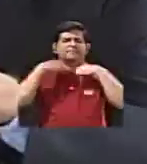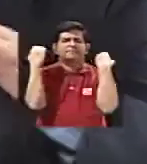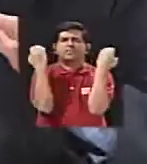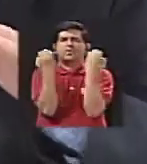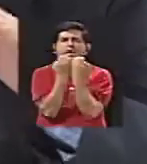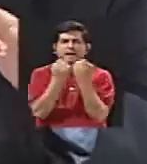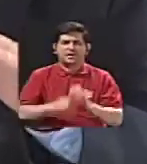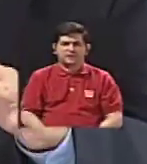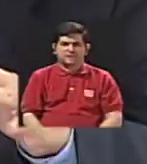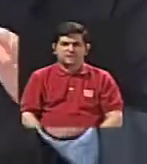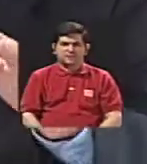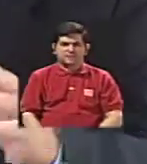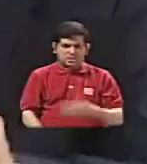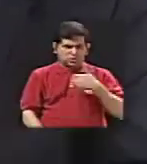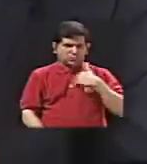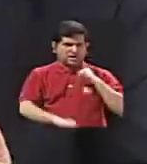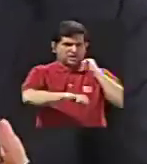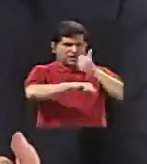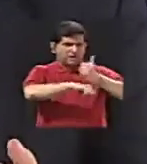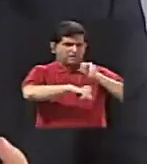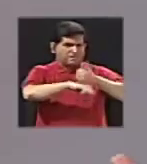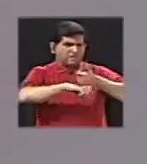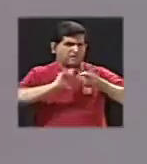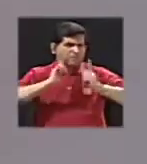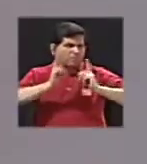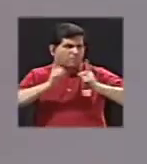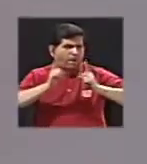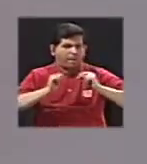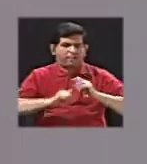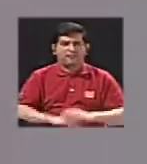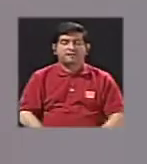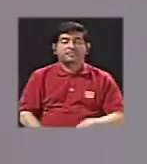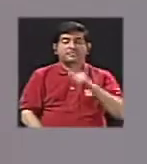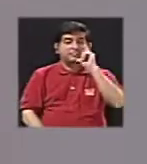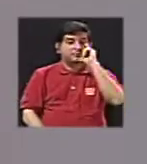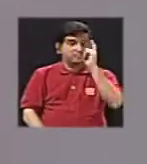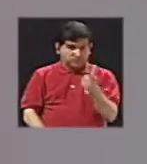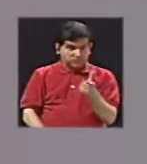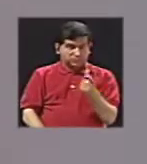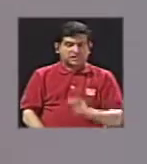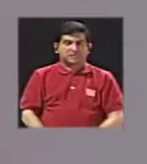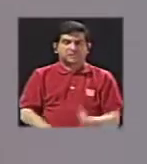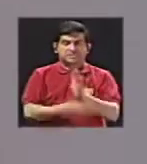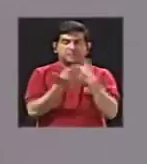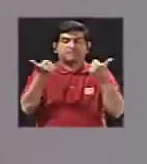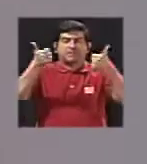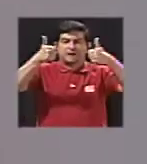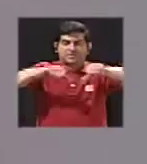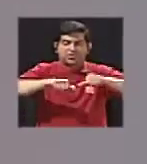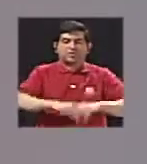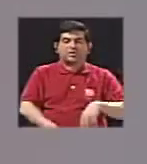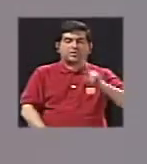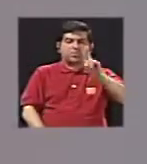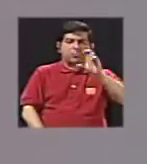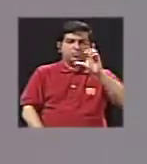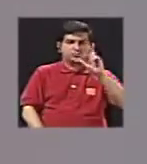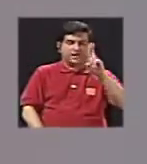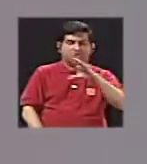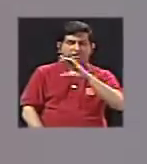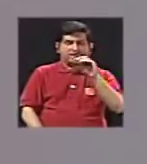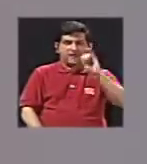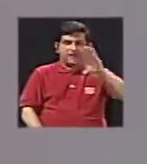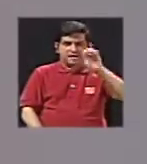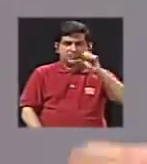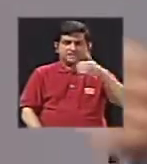lo que tienen instalado? Pues afortunadamente pues parte del convenio de la Universidad de Costa Rica con el ICE